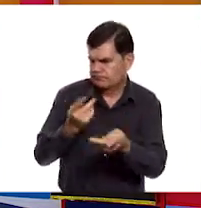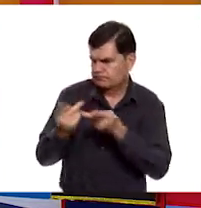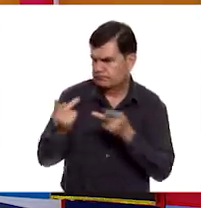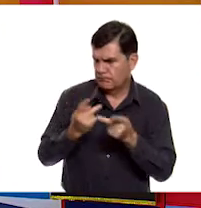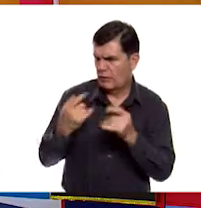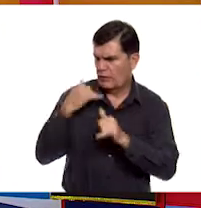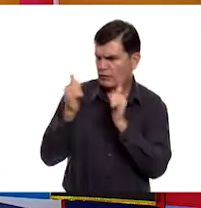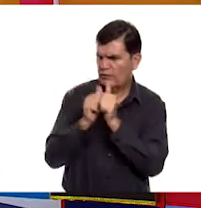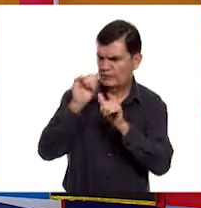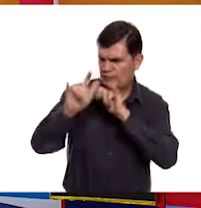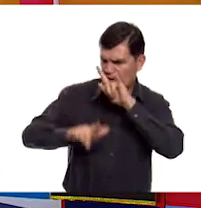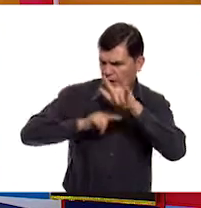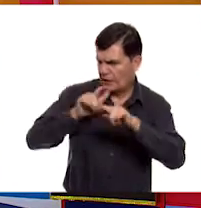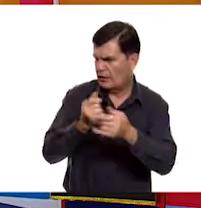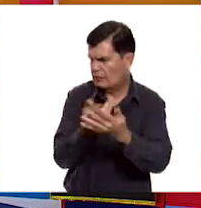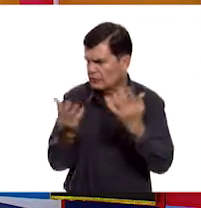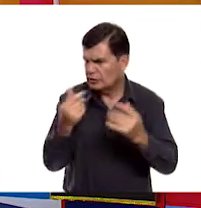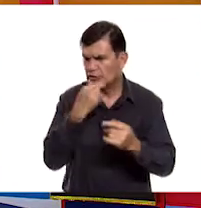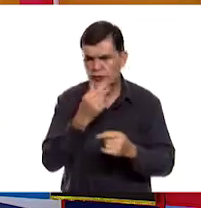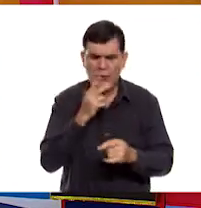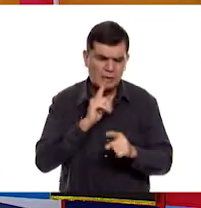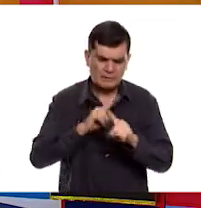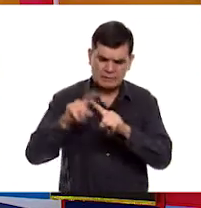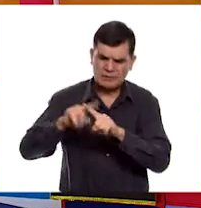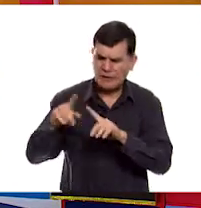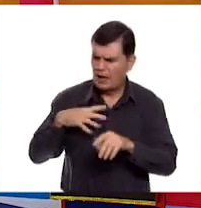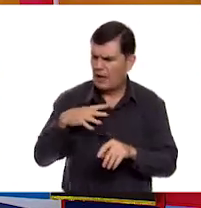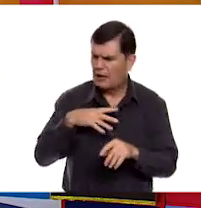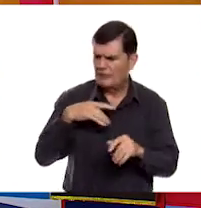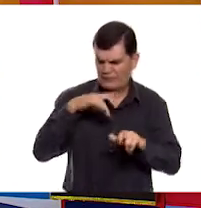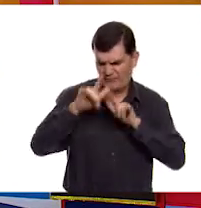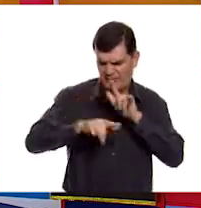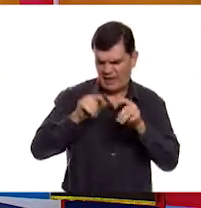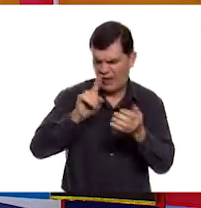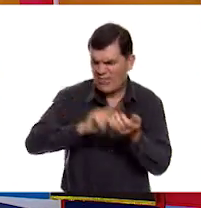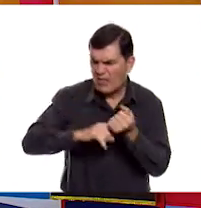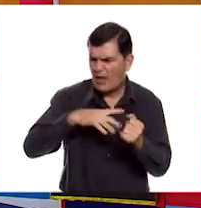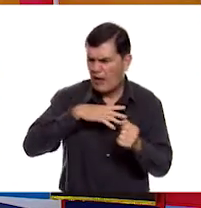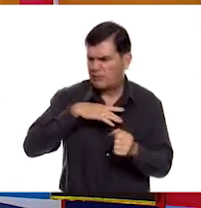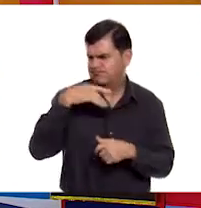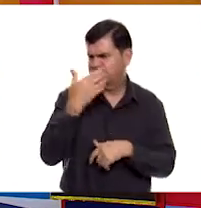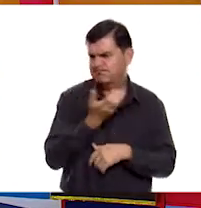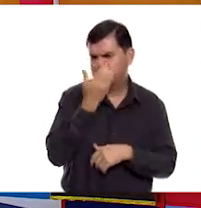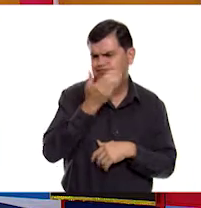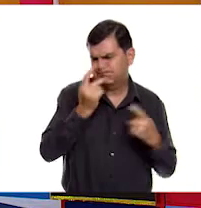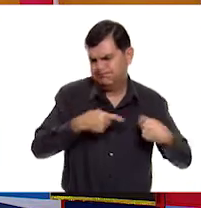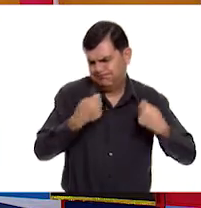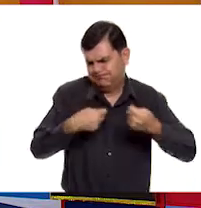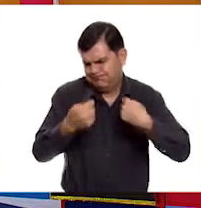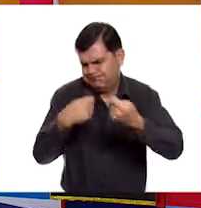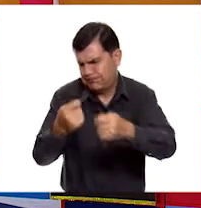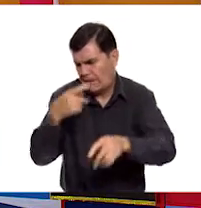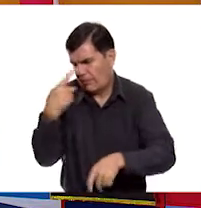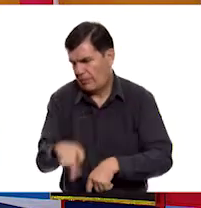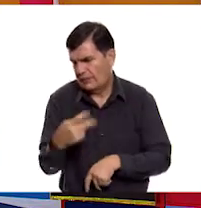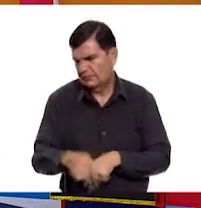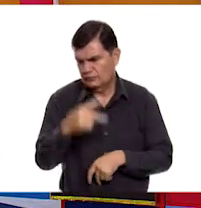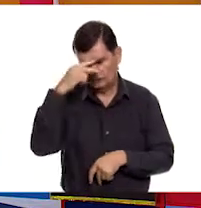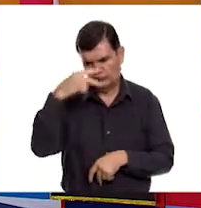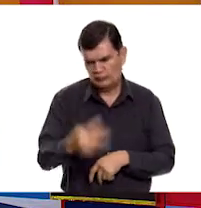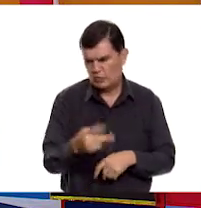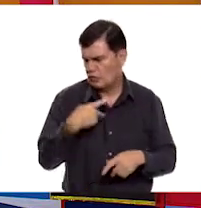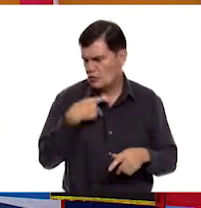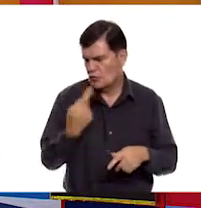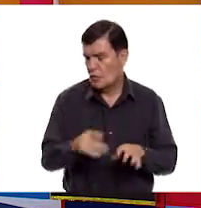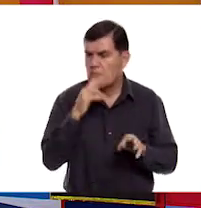una feria para ti y para todas las niñas y los niños porque las ferias son parte de nuestras tradiciones y de nuestras costumbres como mexicanos. Y qué